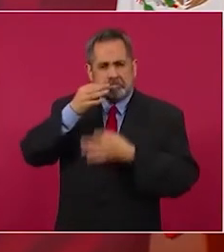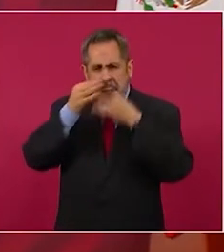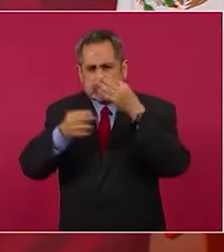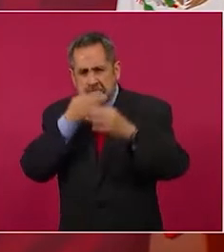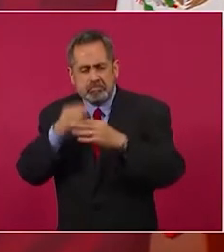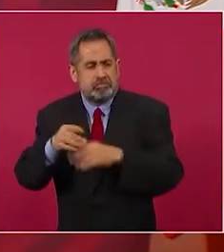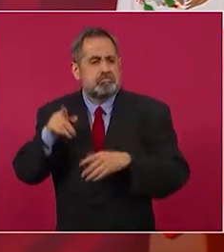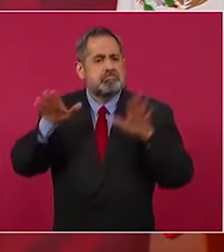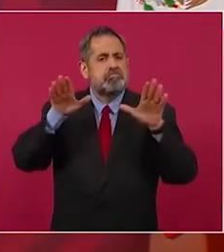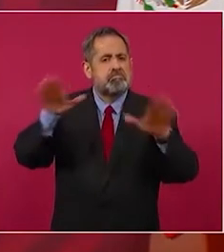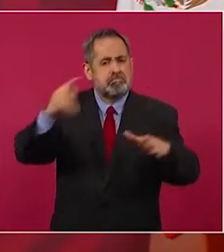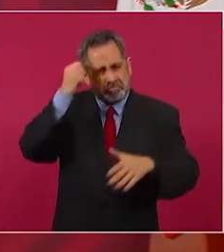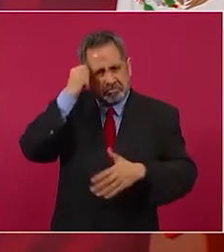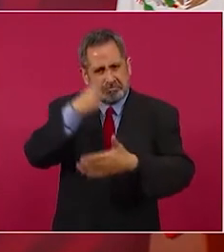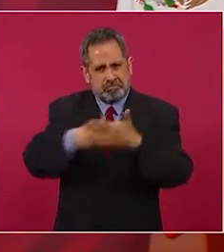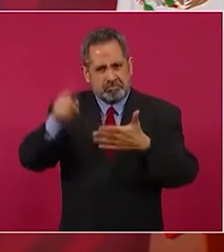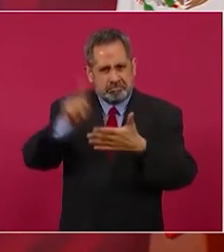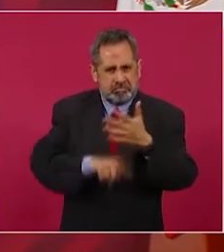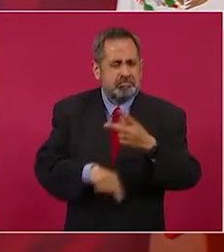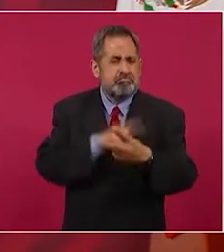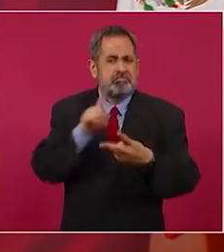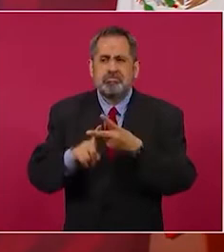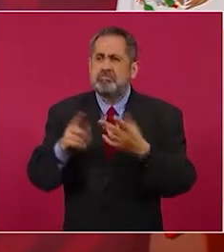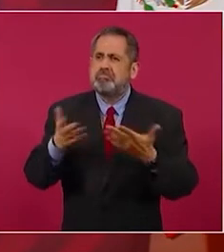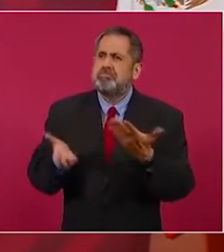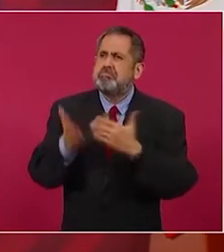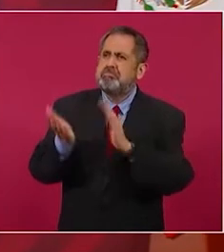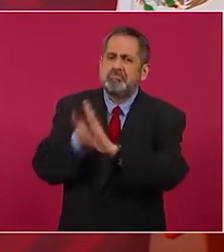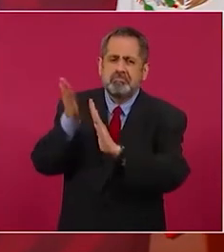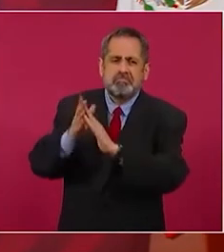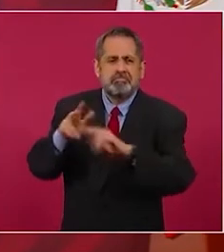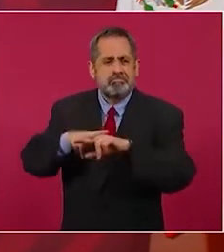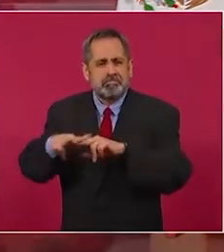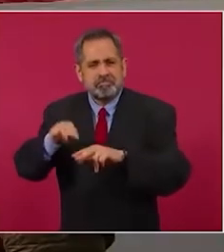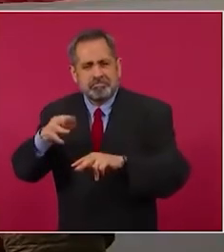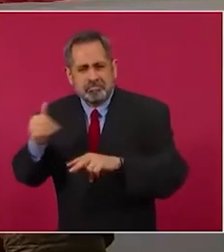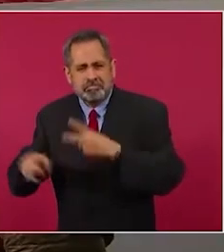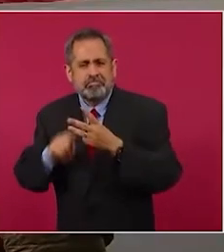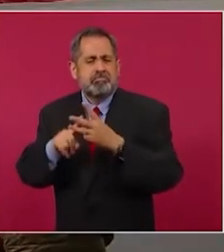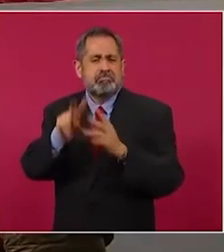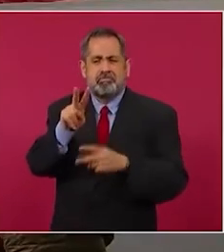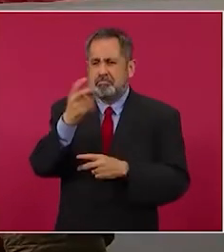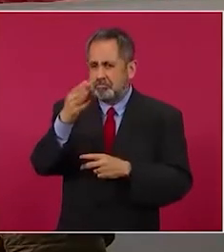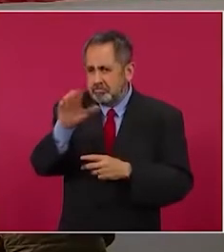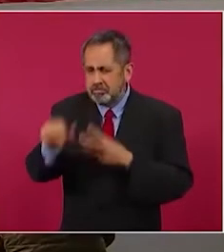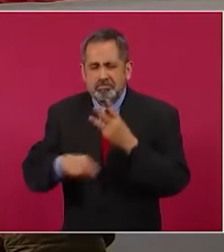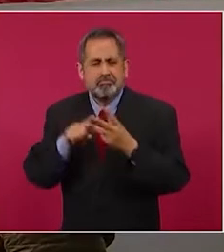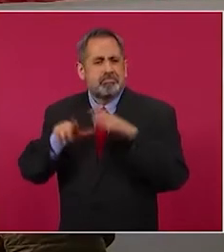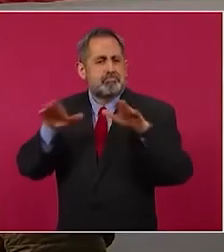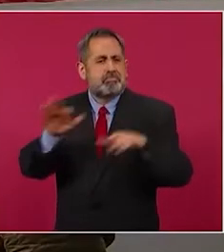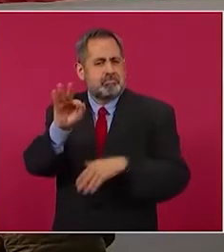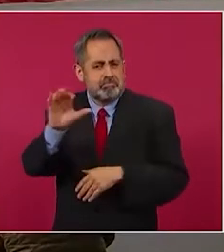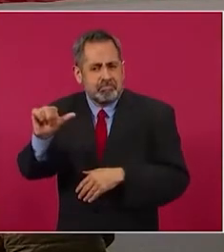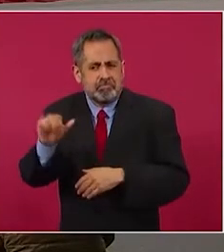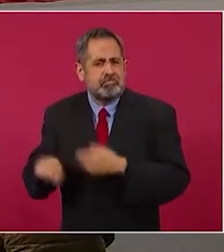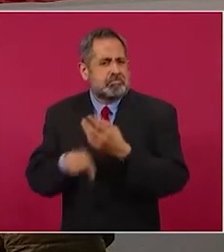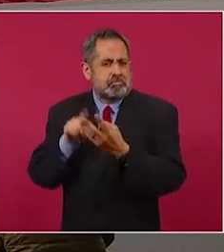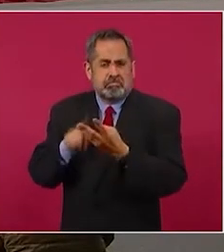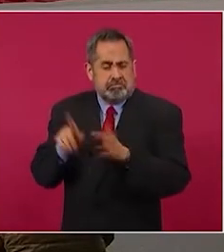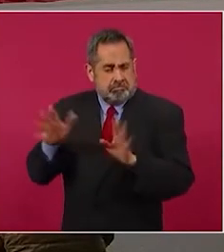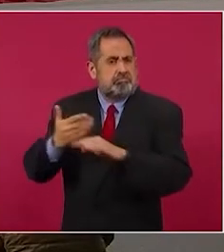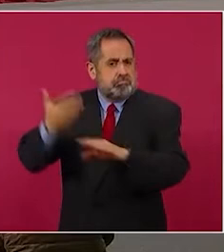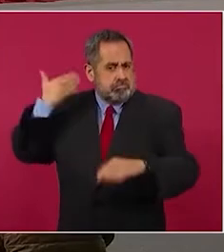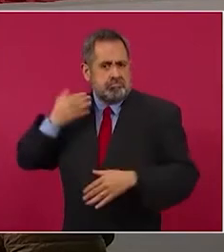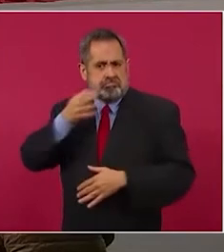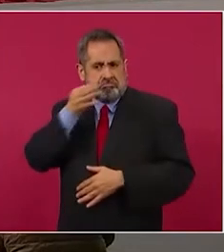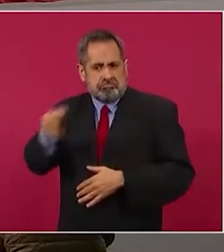cancelación del aeropuerto de Texcoco, sus obras emblemáticas, el tren Maya, la refinería de Dos Bocas, el aeropuerto Felipe Ángeles y su